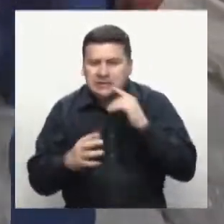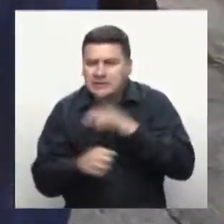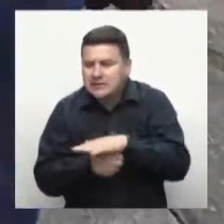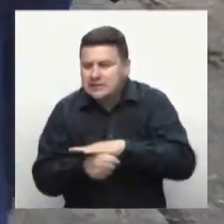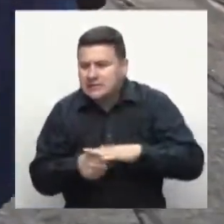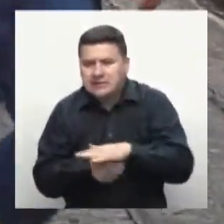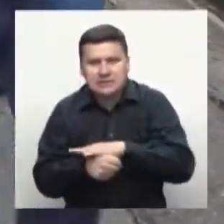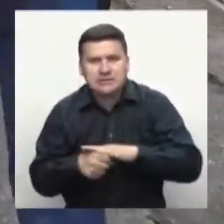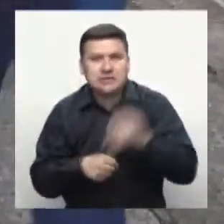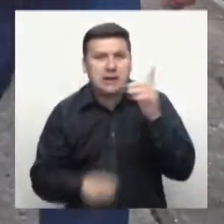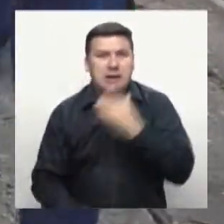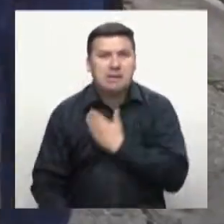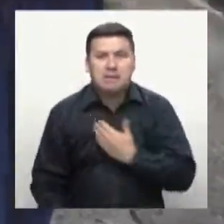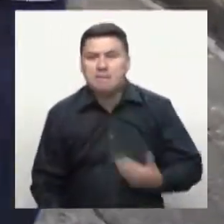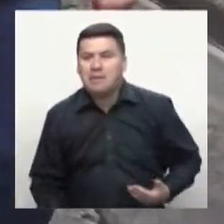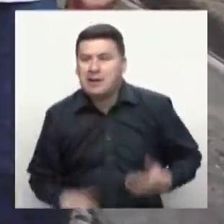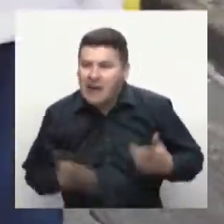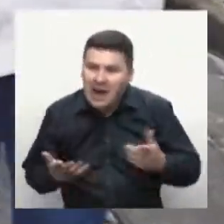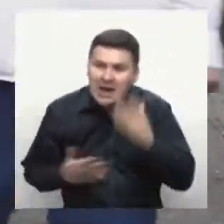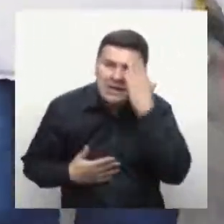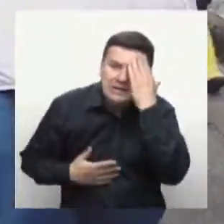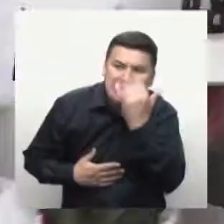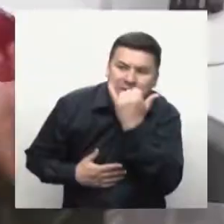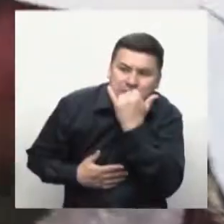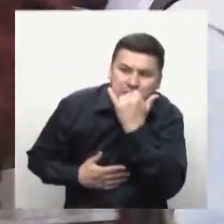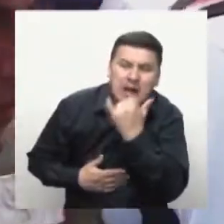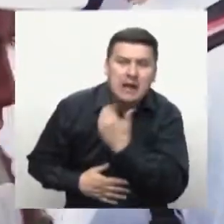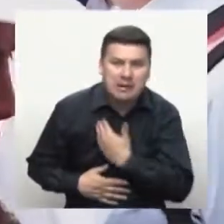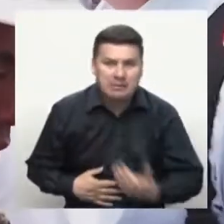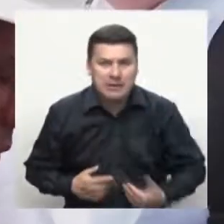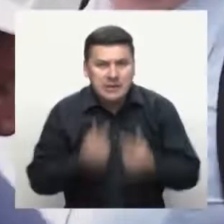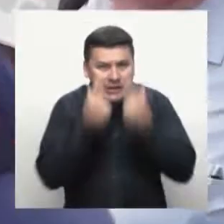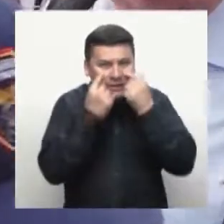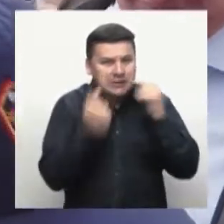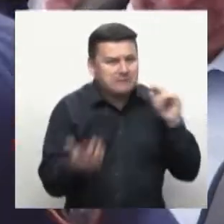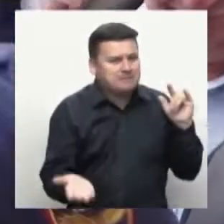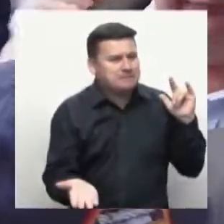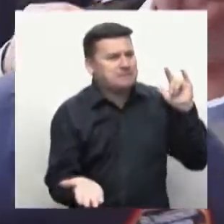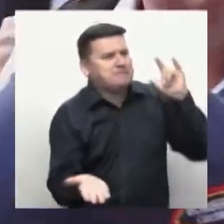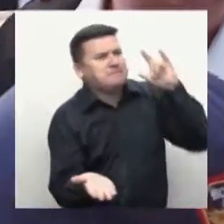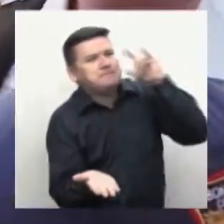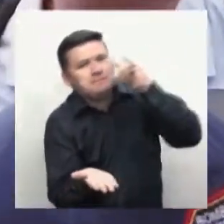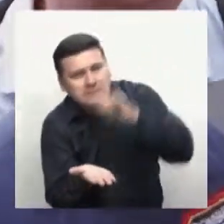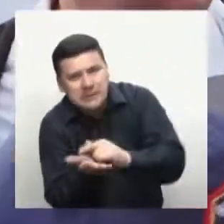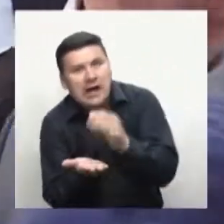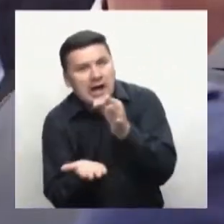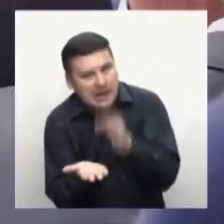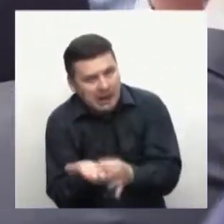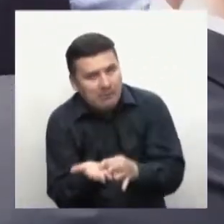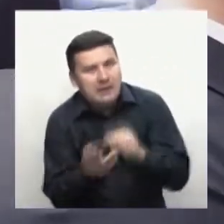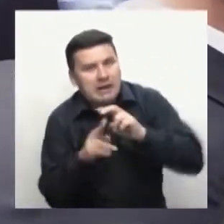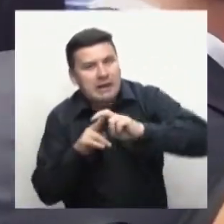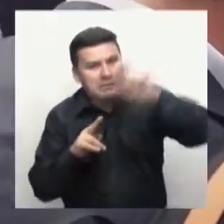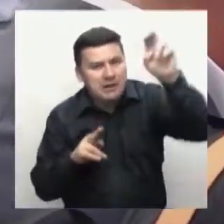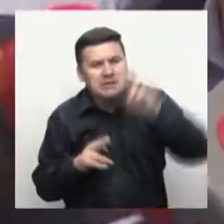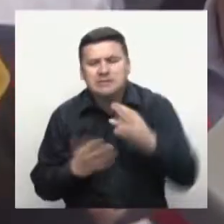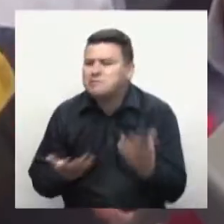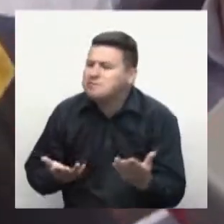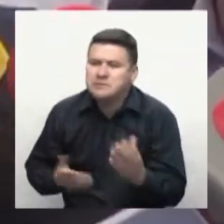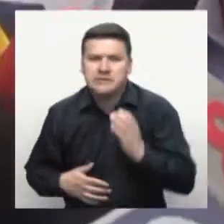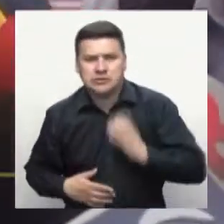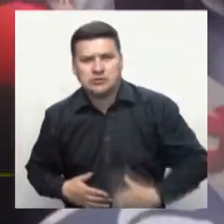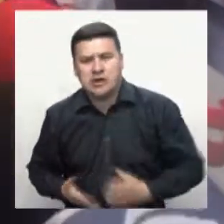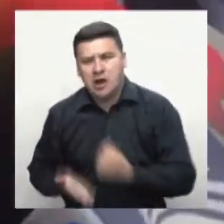República, Juan Manuel Santos Calderón, arribó a la capital cafetera con el objetivo de solidarizarse con la ciudadanía que habita en esta zona del país.